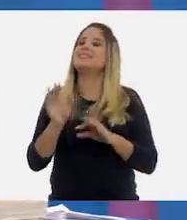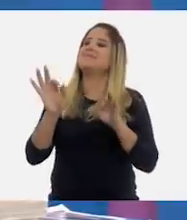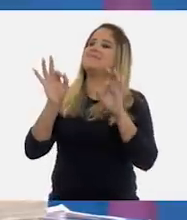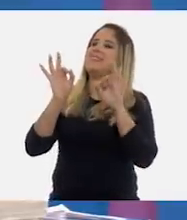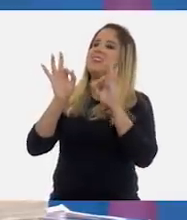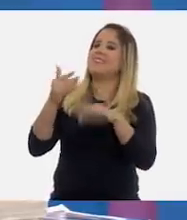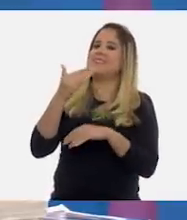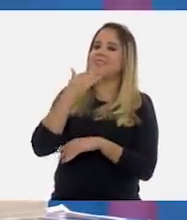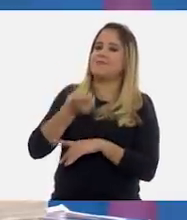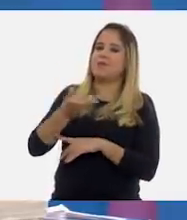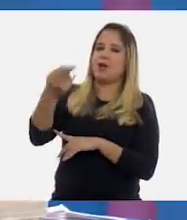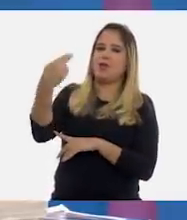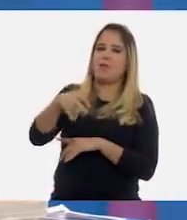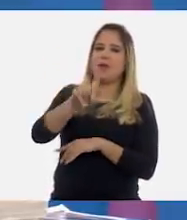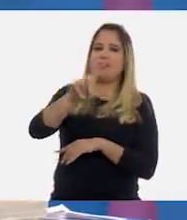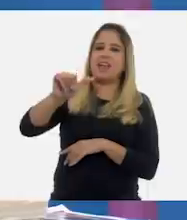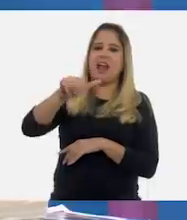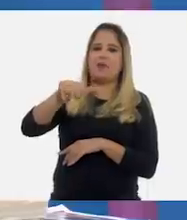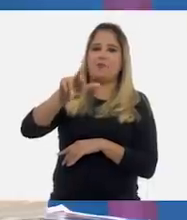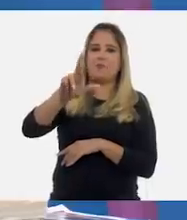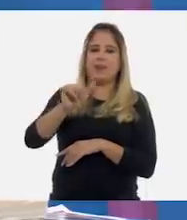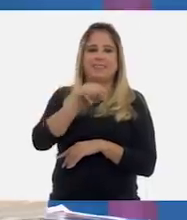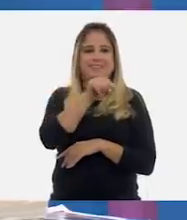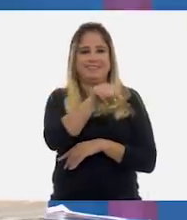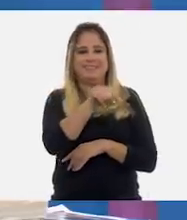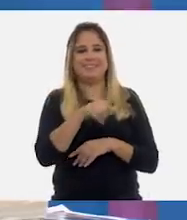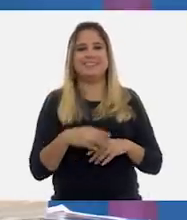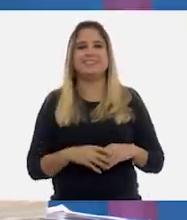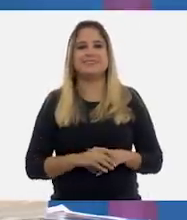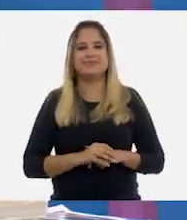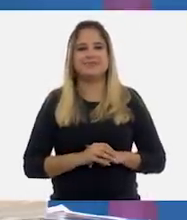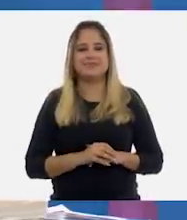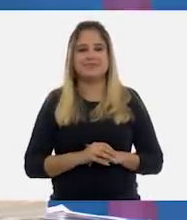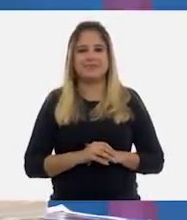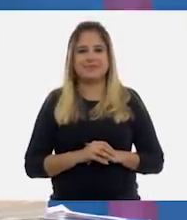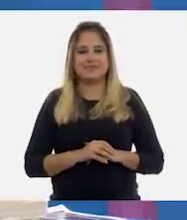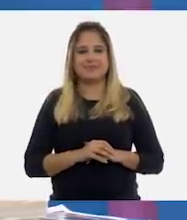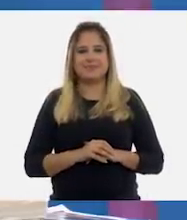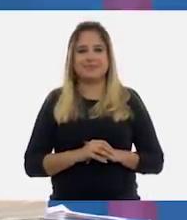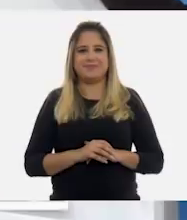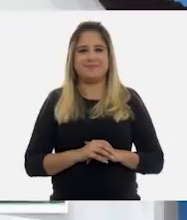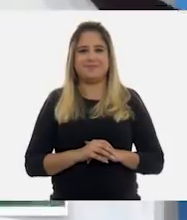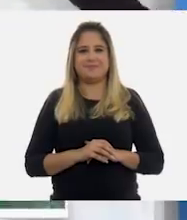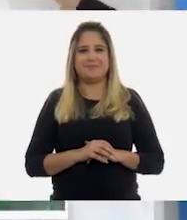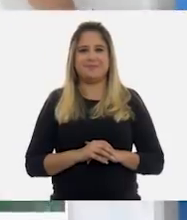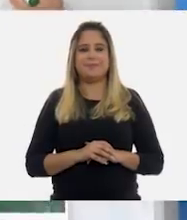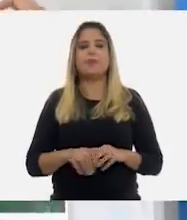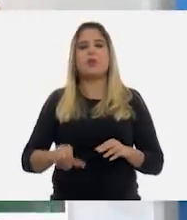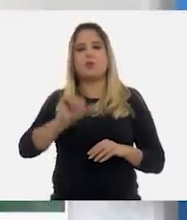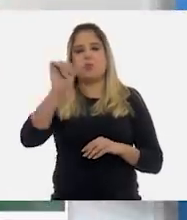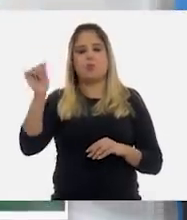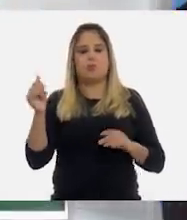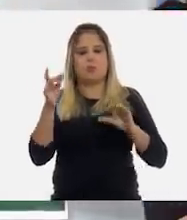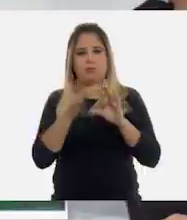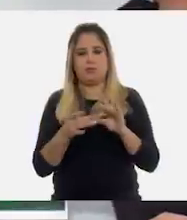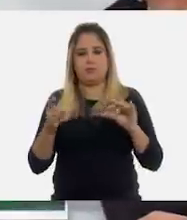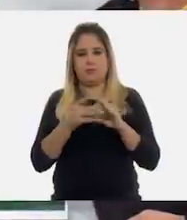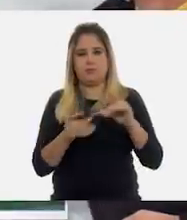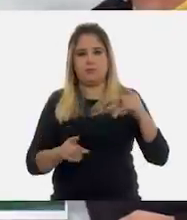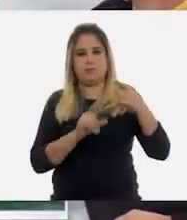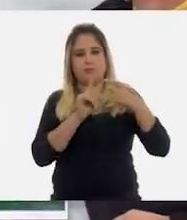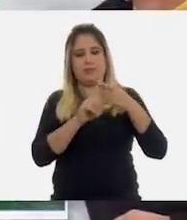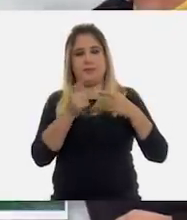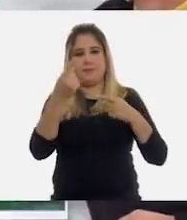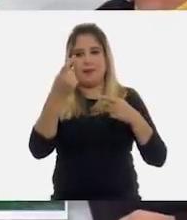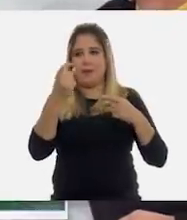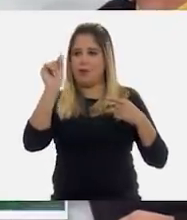Llanura. Tenemos la llanura aquí. Muy bien. Entonces... Siguiente definición. Primer tripa de